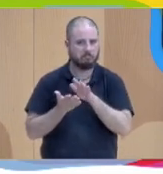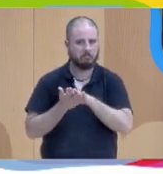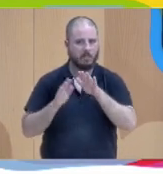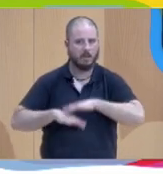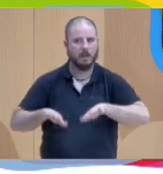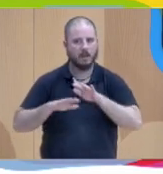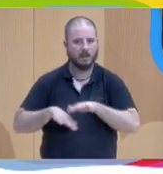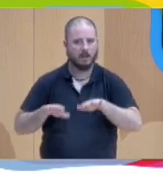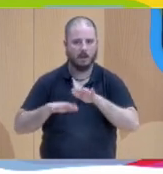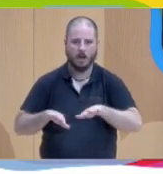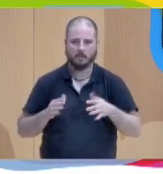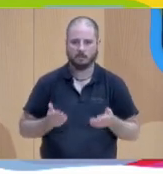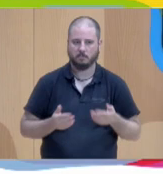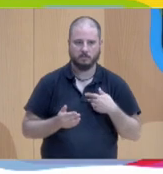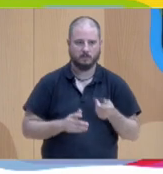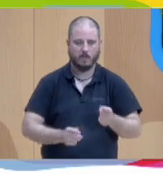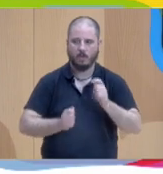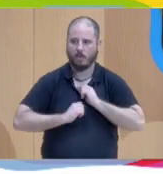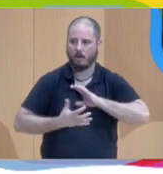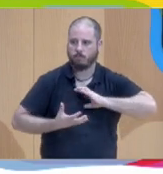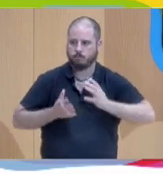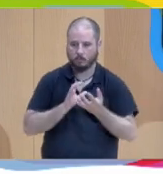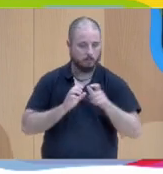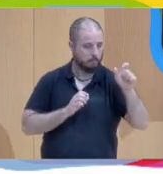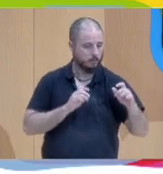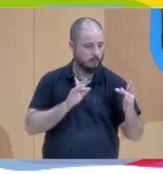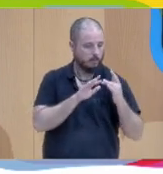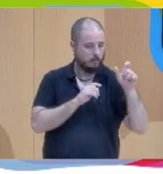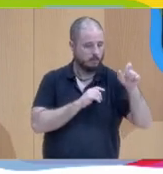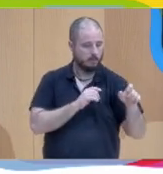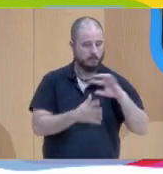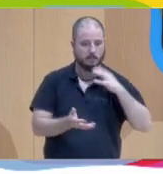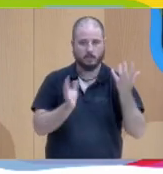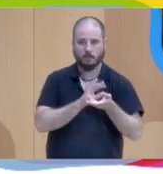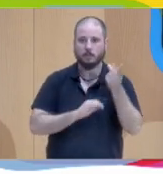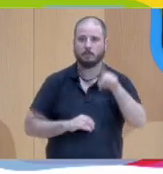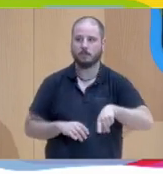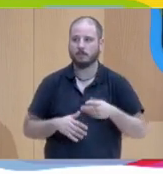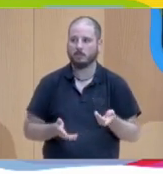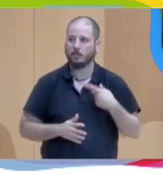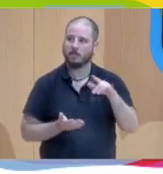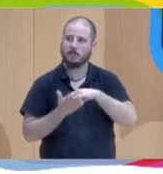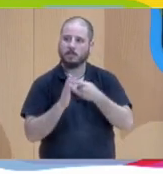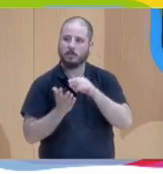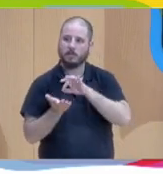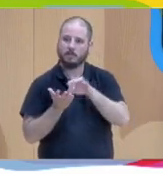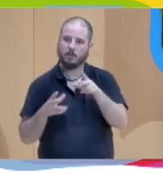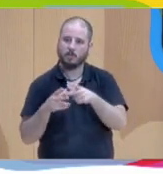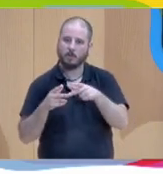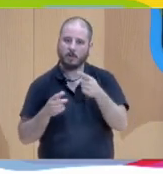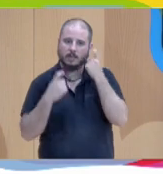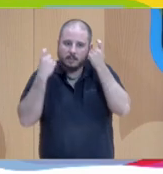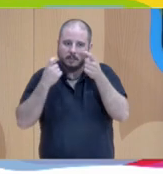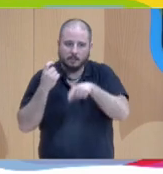que te transforman a ti mismo y que transforman a la otra persona, ¿no? A lo mejor el sistema de servicios sociales lo que tenemos que intentar es crear relaciones